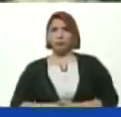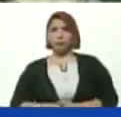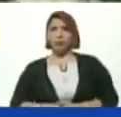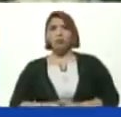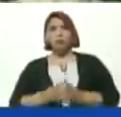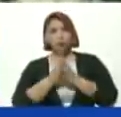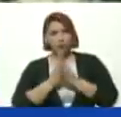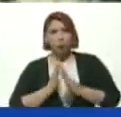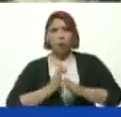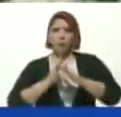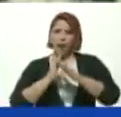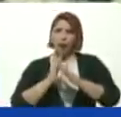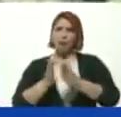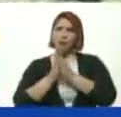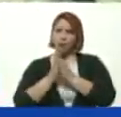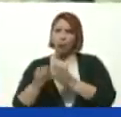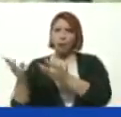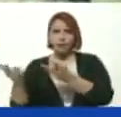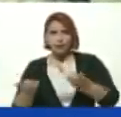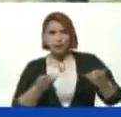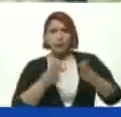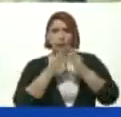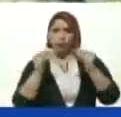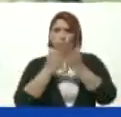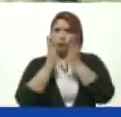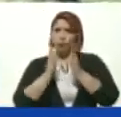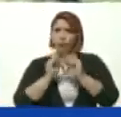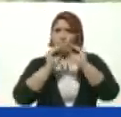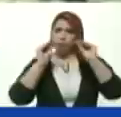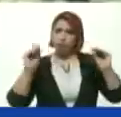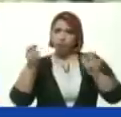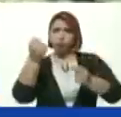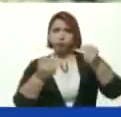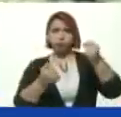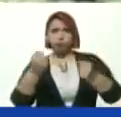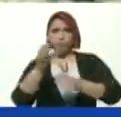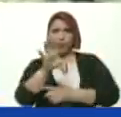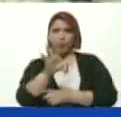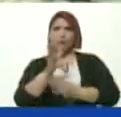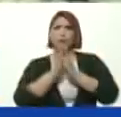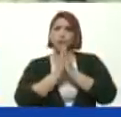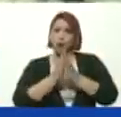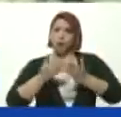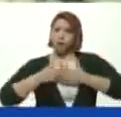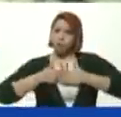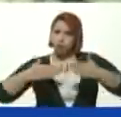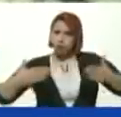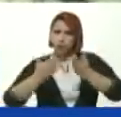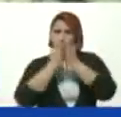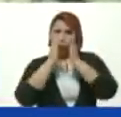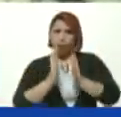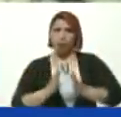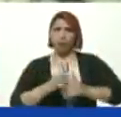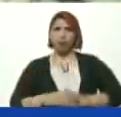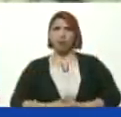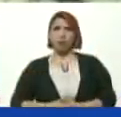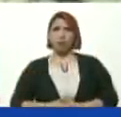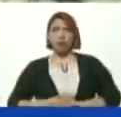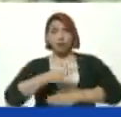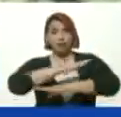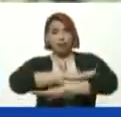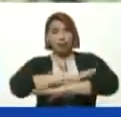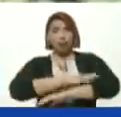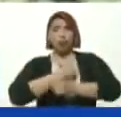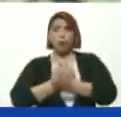estudiantes Le hago un llamado A los transportistas Del país A brindarle A los estudiantes Un trato